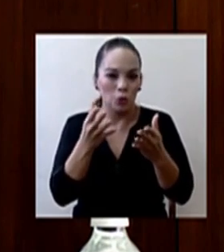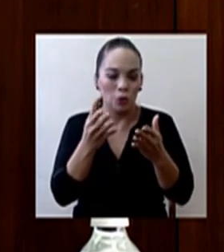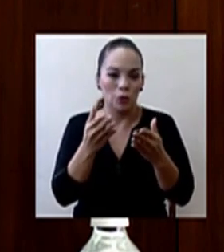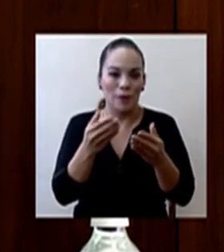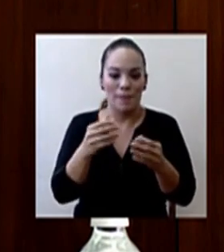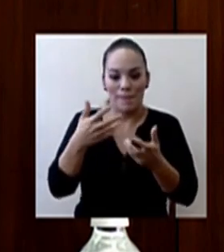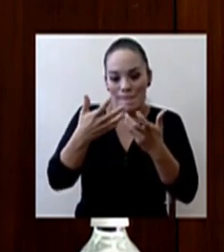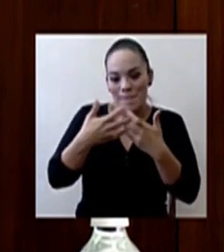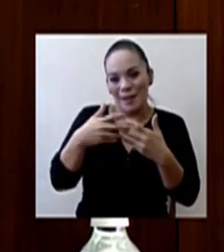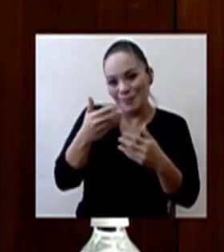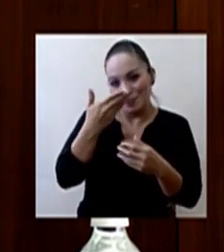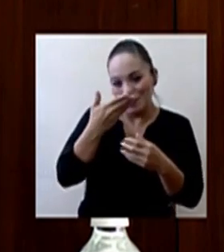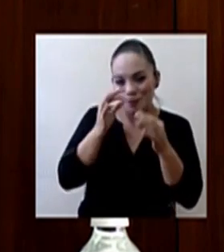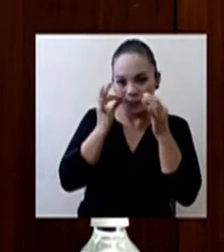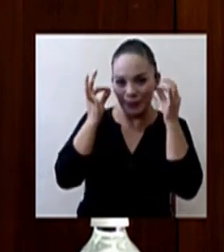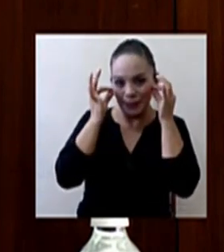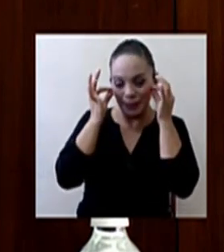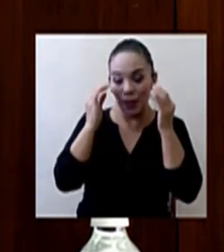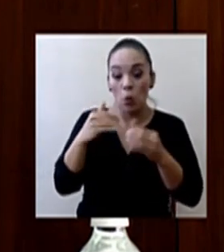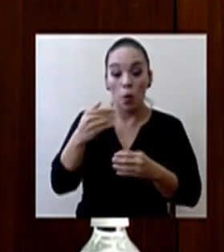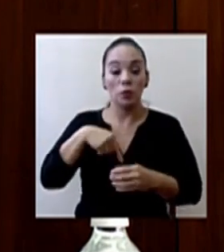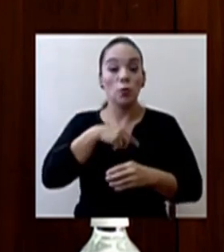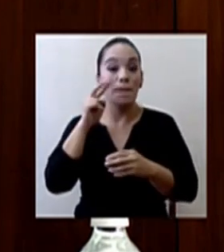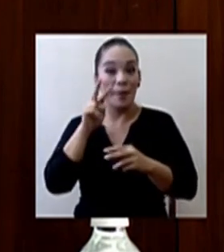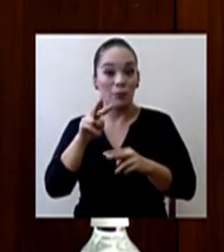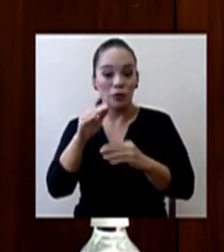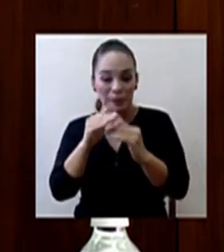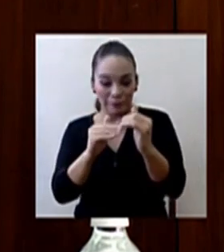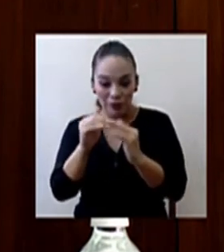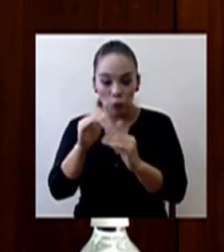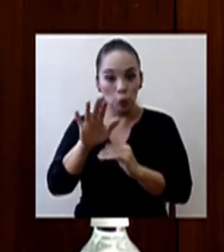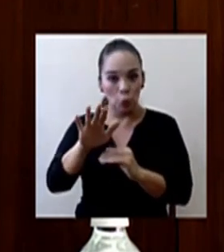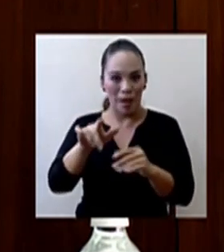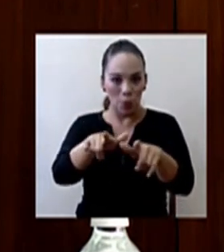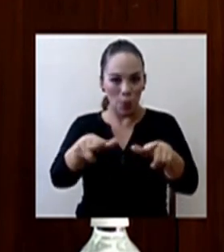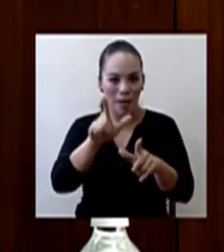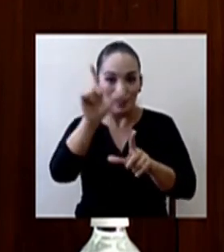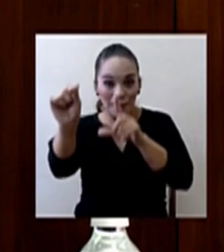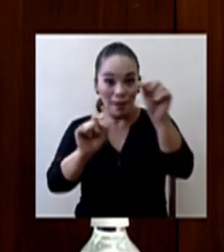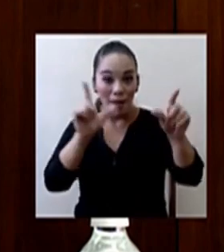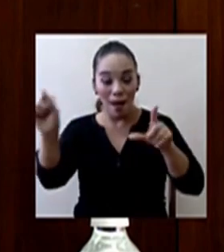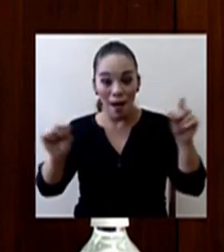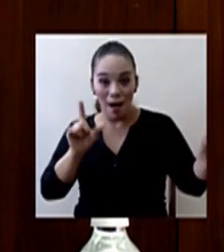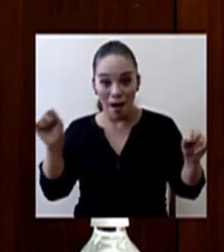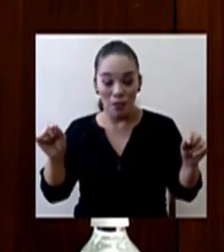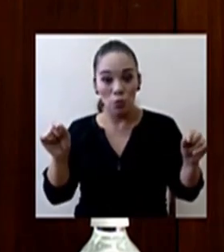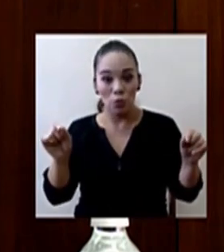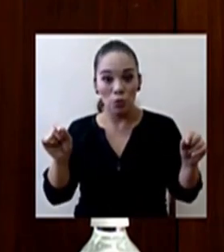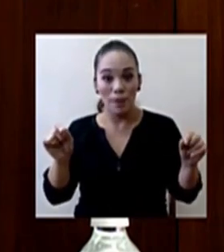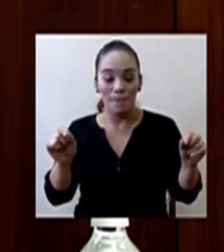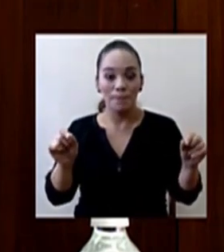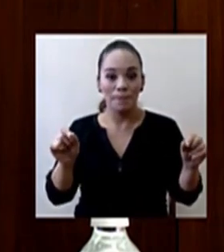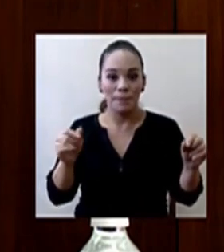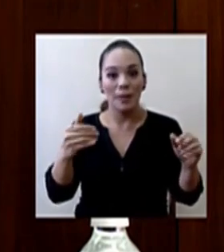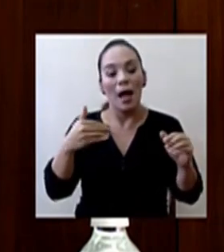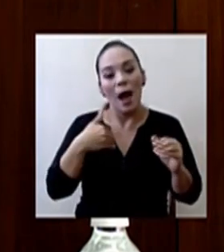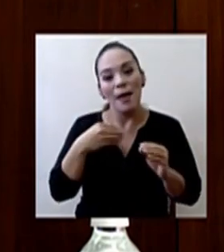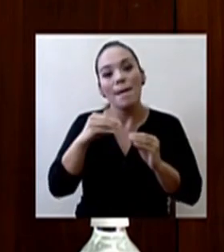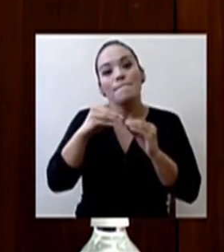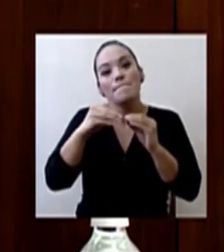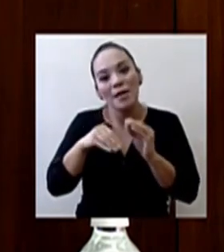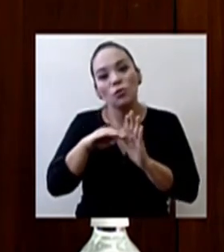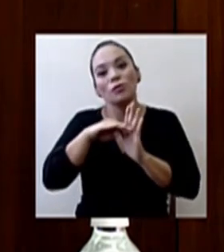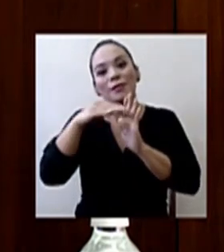vemos la infraestructura hospitalaria en esas zonas más alejadas, hay menos camas de cuidados